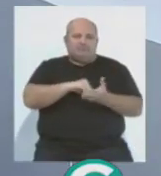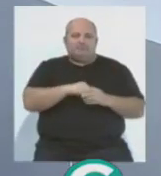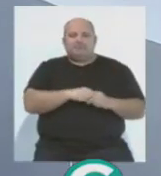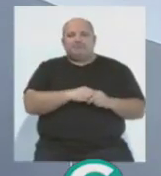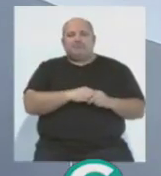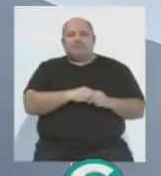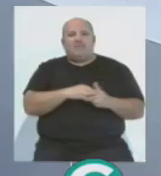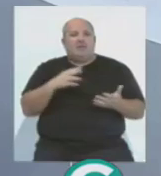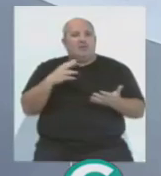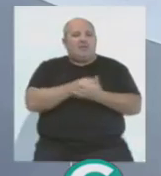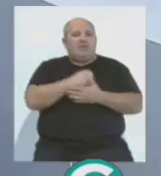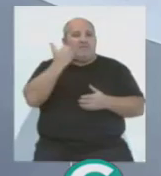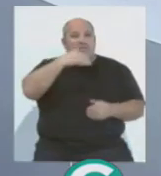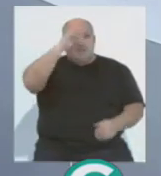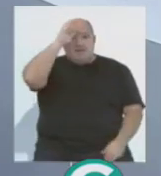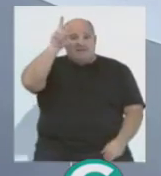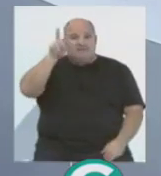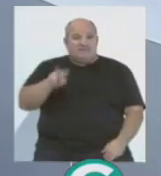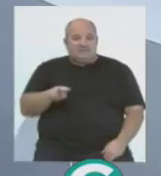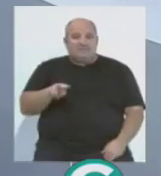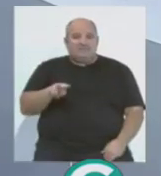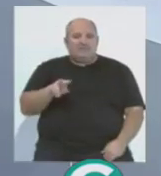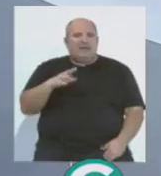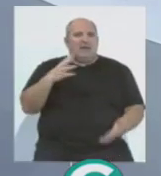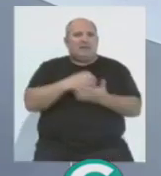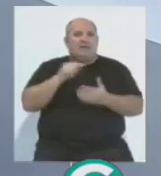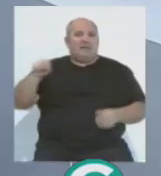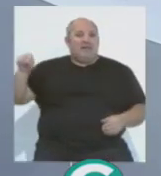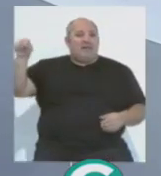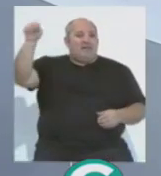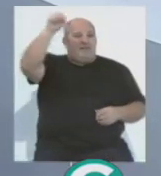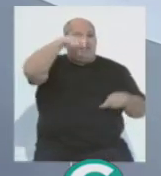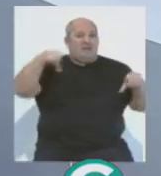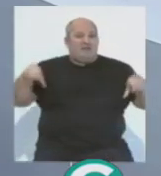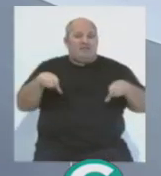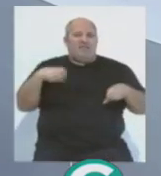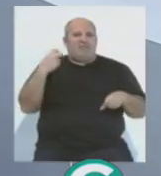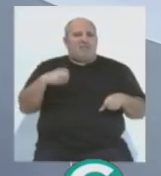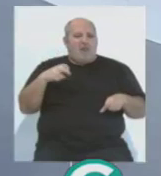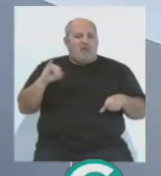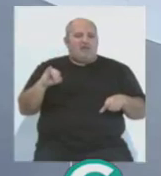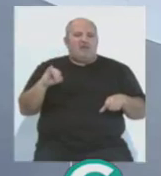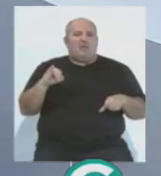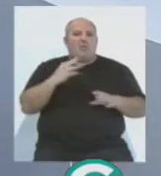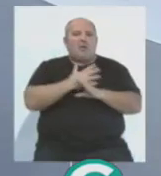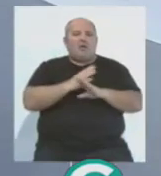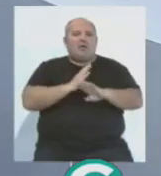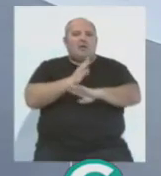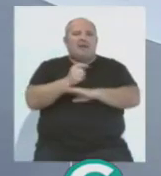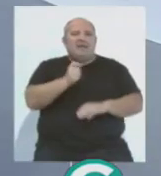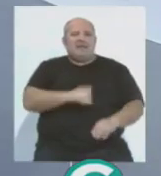todos los fines de semana en casi todos los campos de fútbol donde juegan